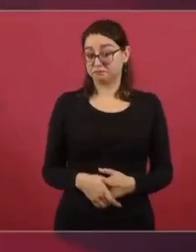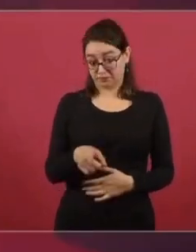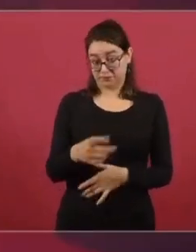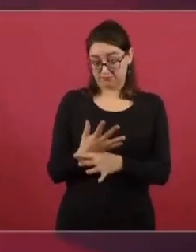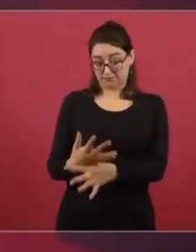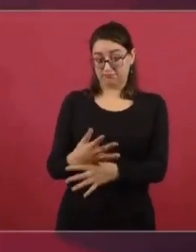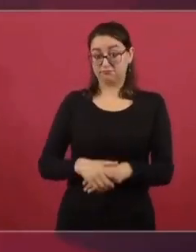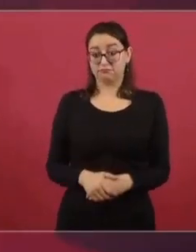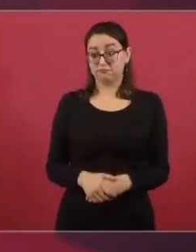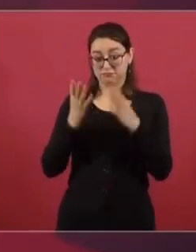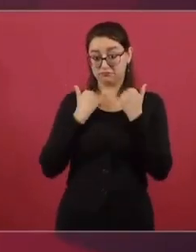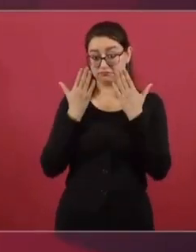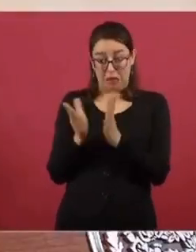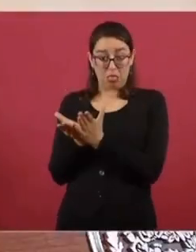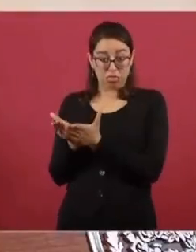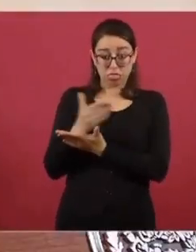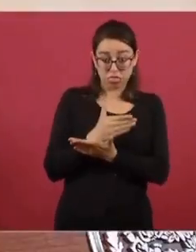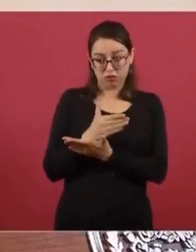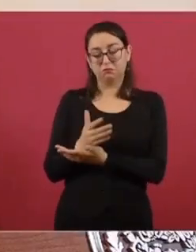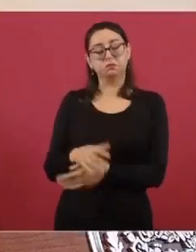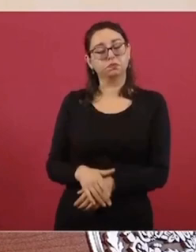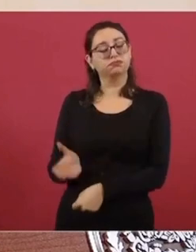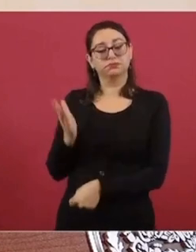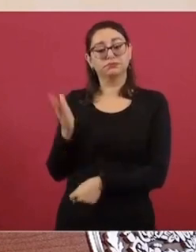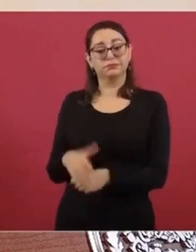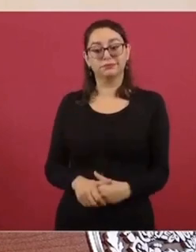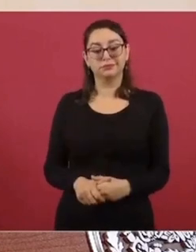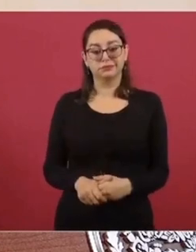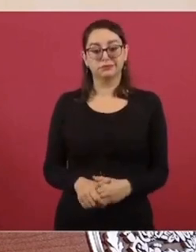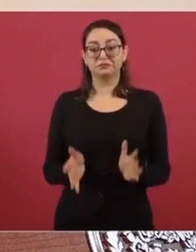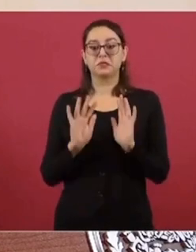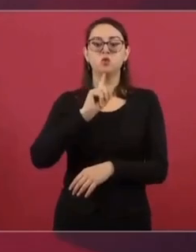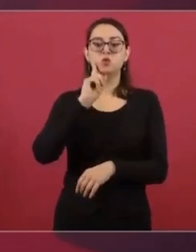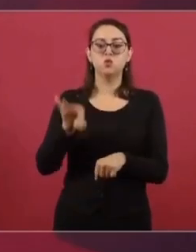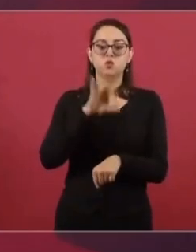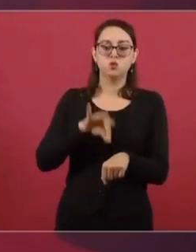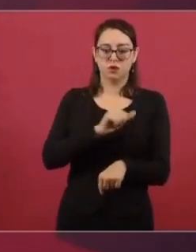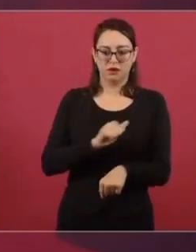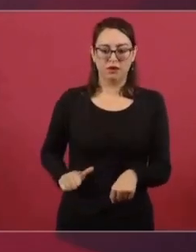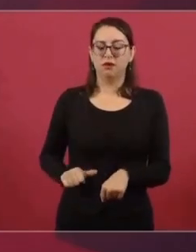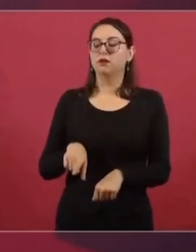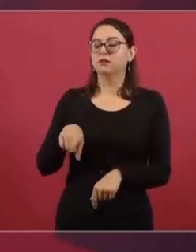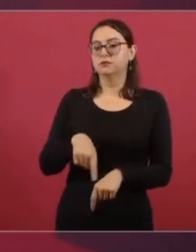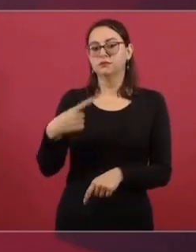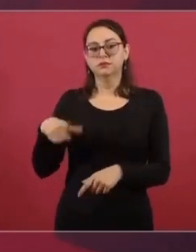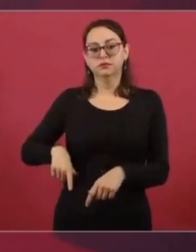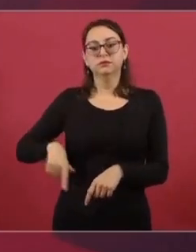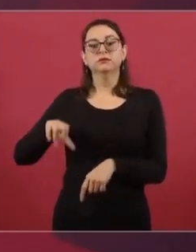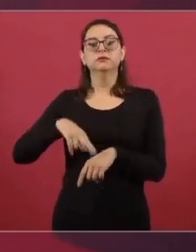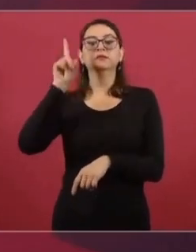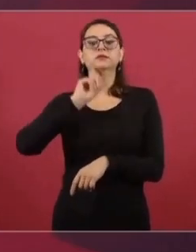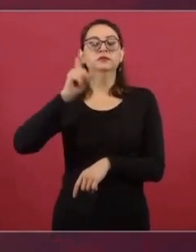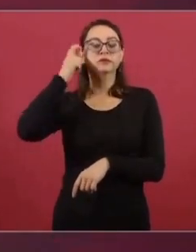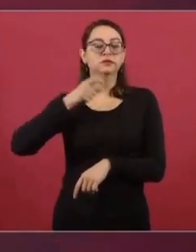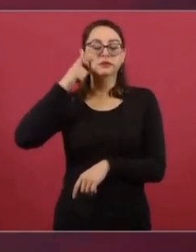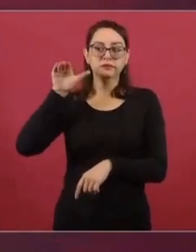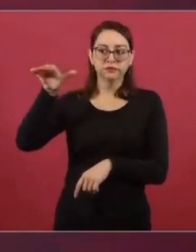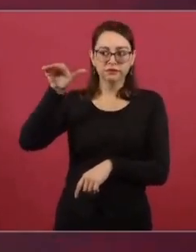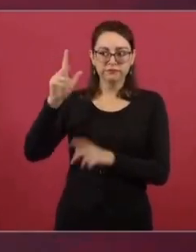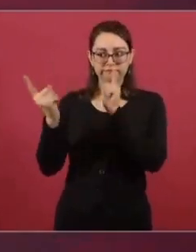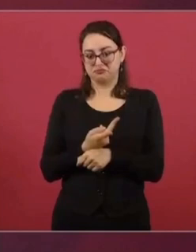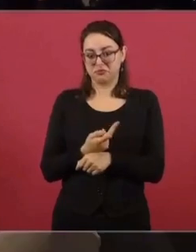la impunidad y se va a hacer una investigación, ya se habló con la gobernadora de